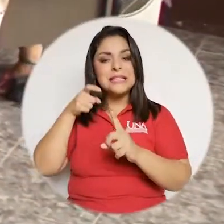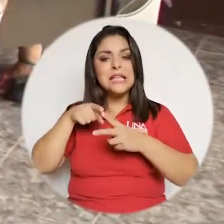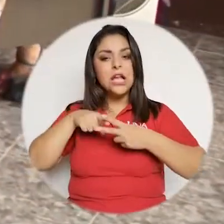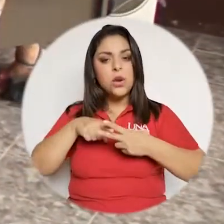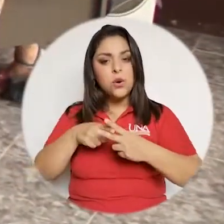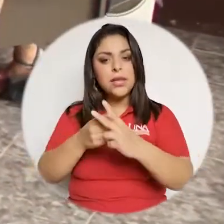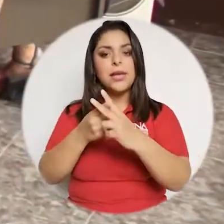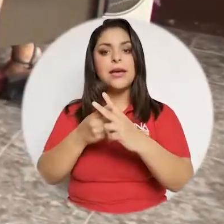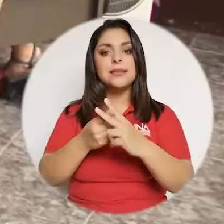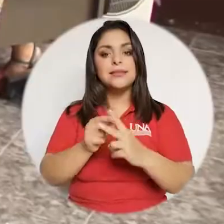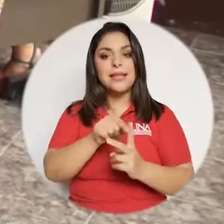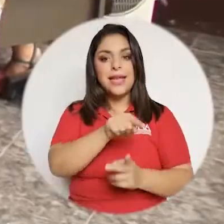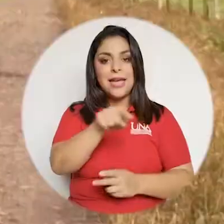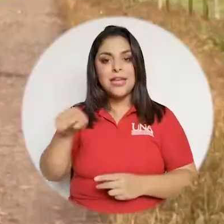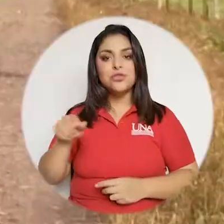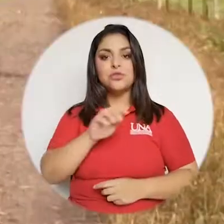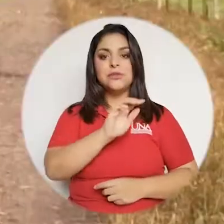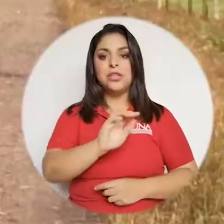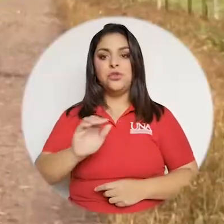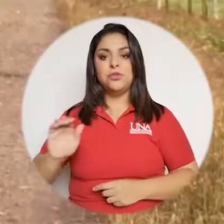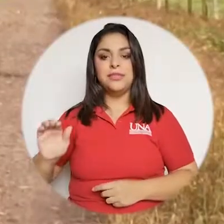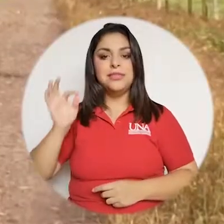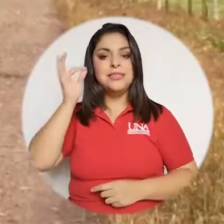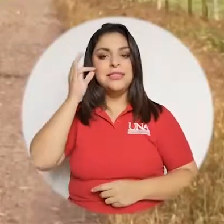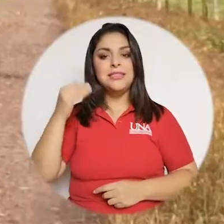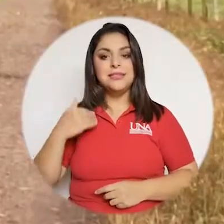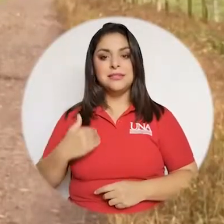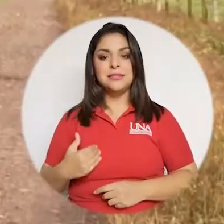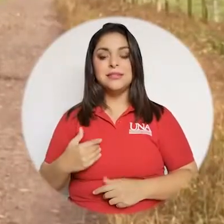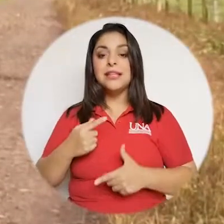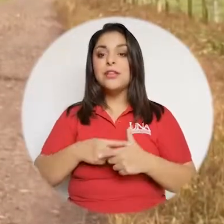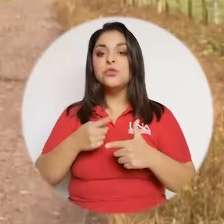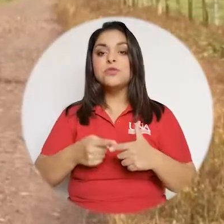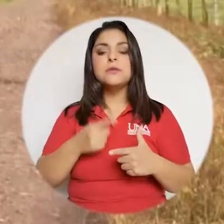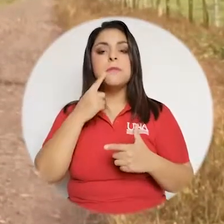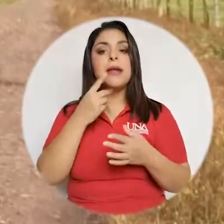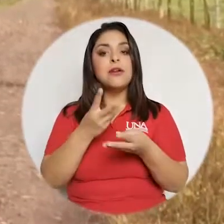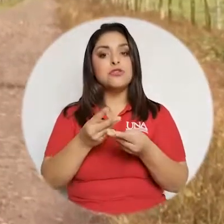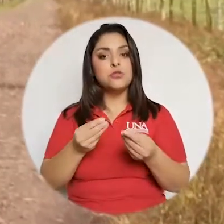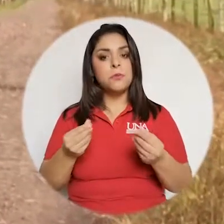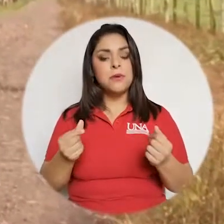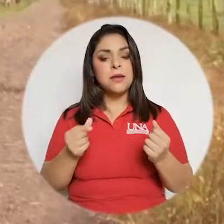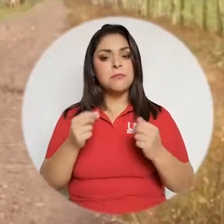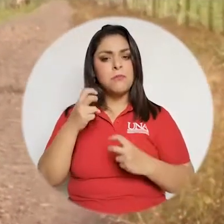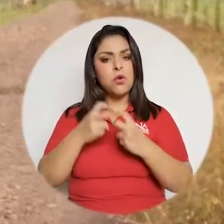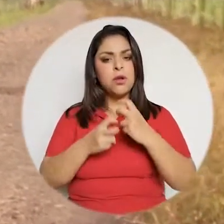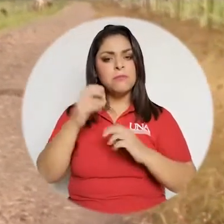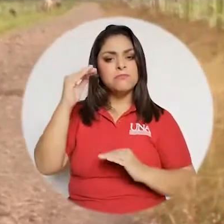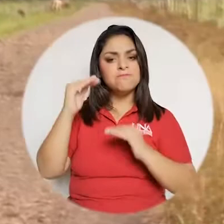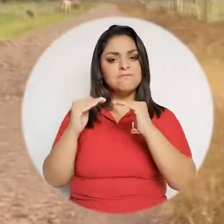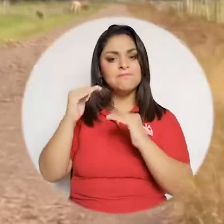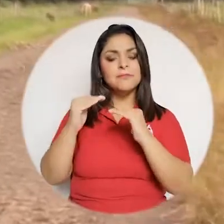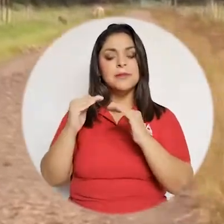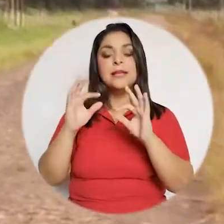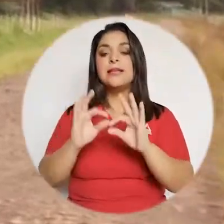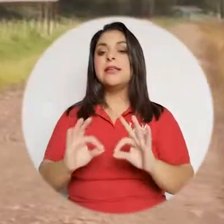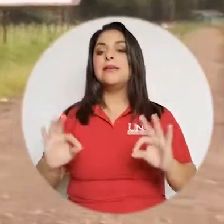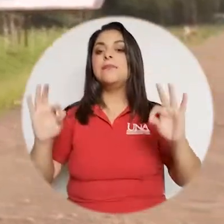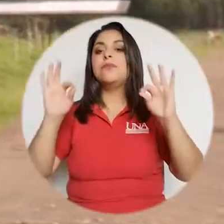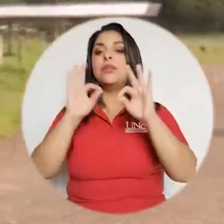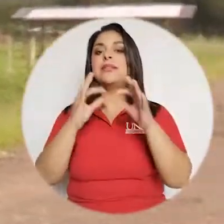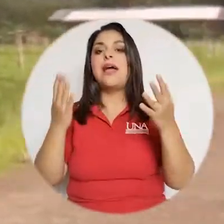desde el origen, desde las condiciones de origen de esos niños y niñas? Por eso, para resolver los problemas de